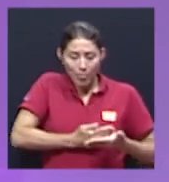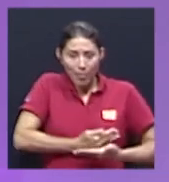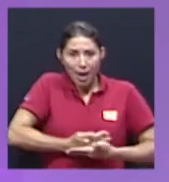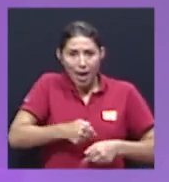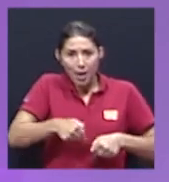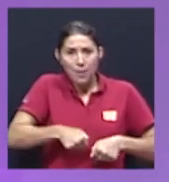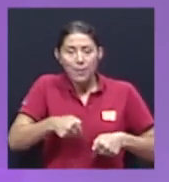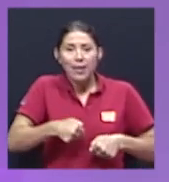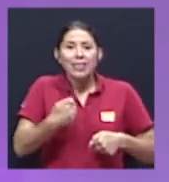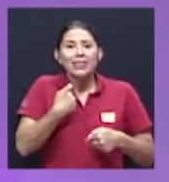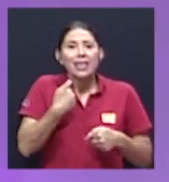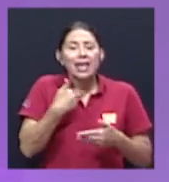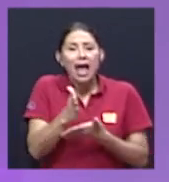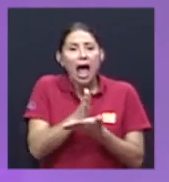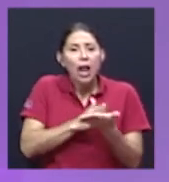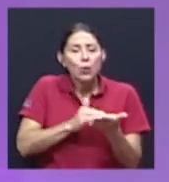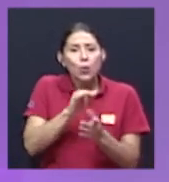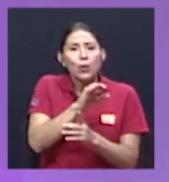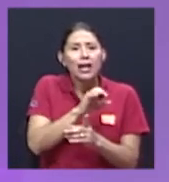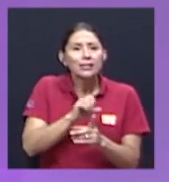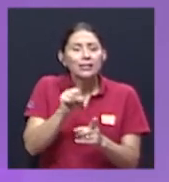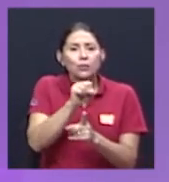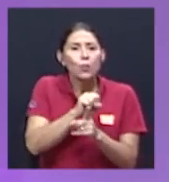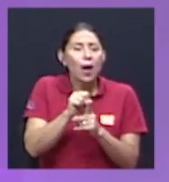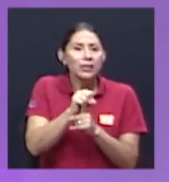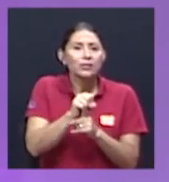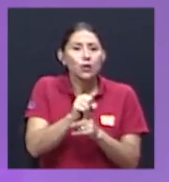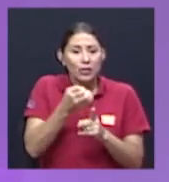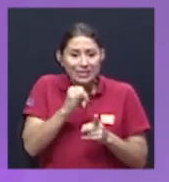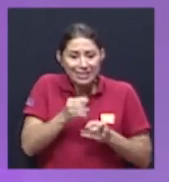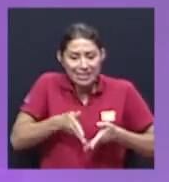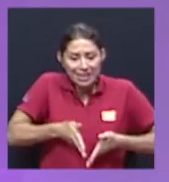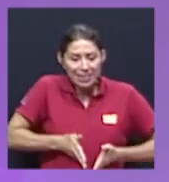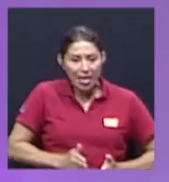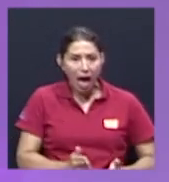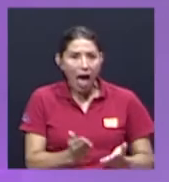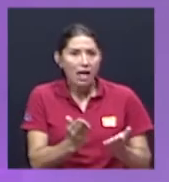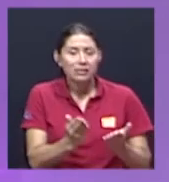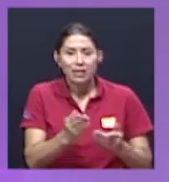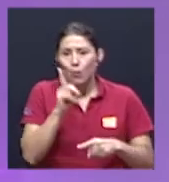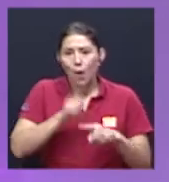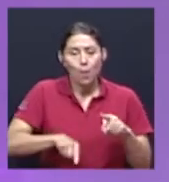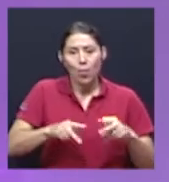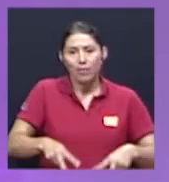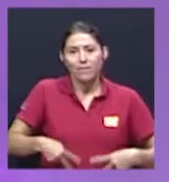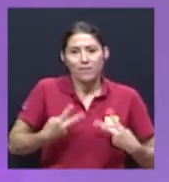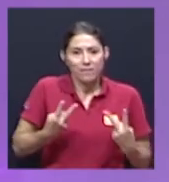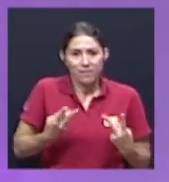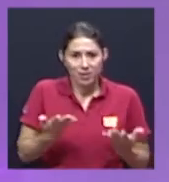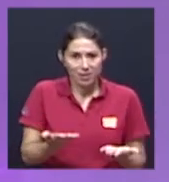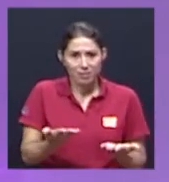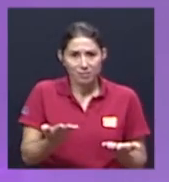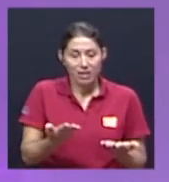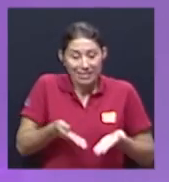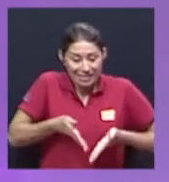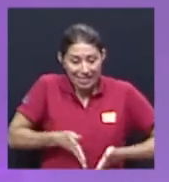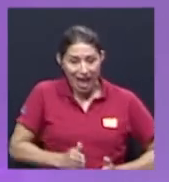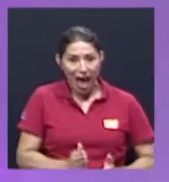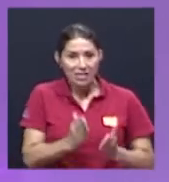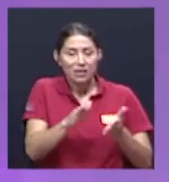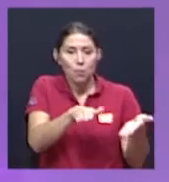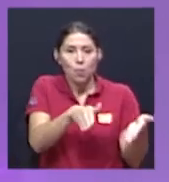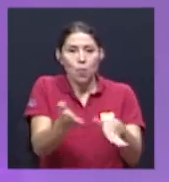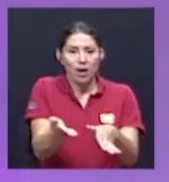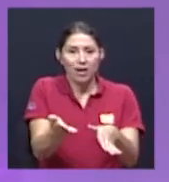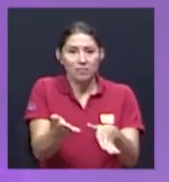malformaciones incompatibles con la vida fuera del útero lo que significa que cuando nace muere en estos casos la